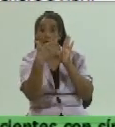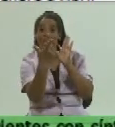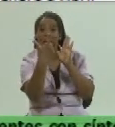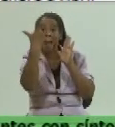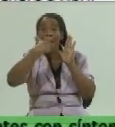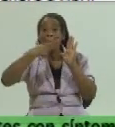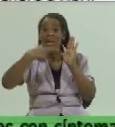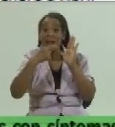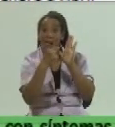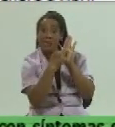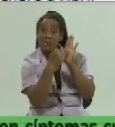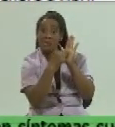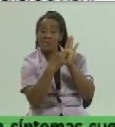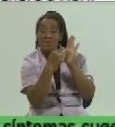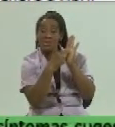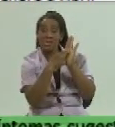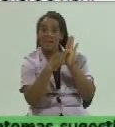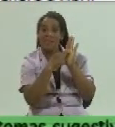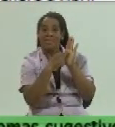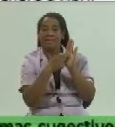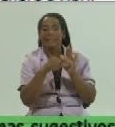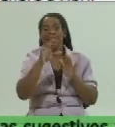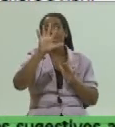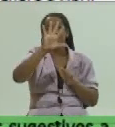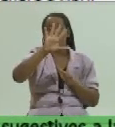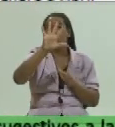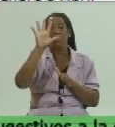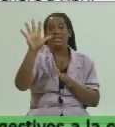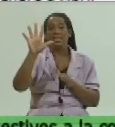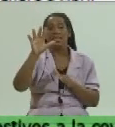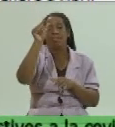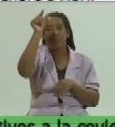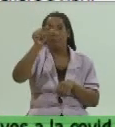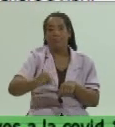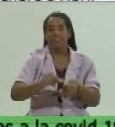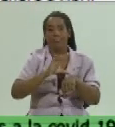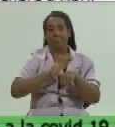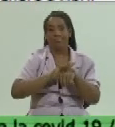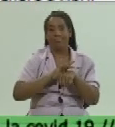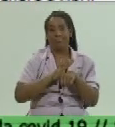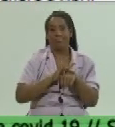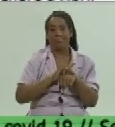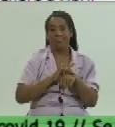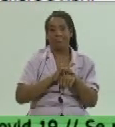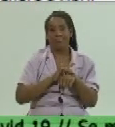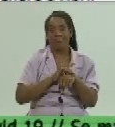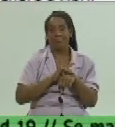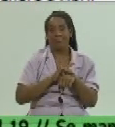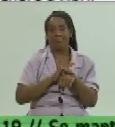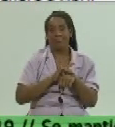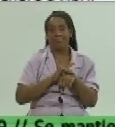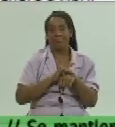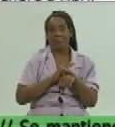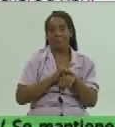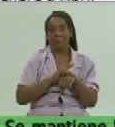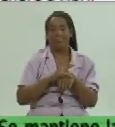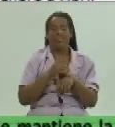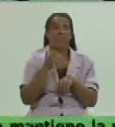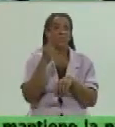días de se reportaron cincuenta y cinco casos. O que estaba apuntando a que fuera un mes